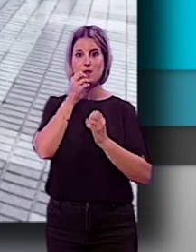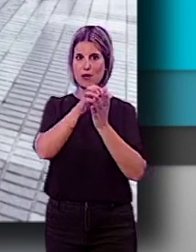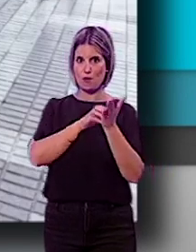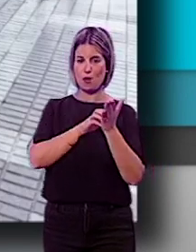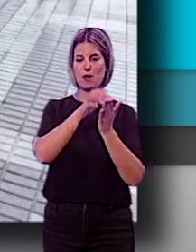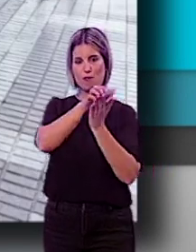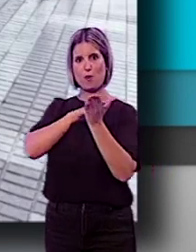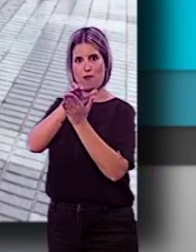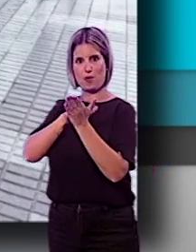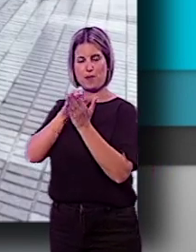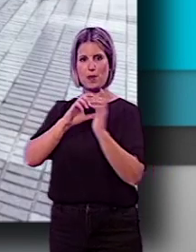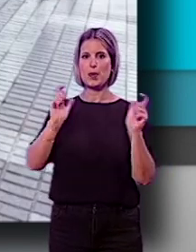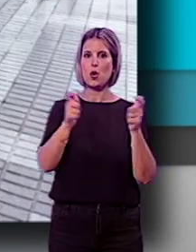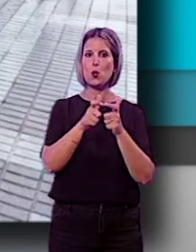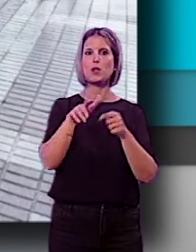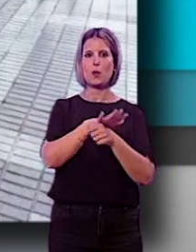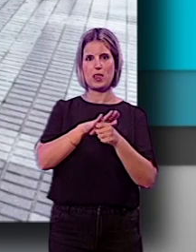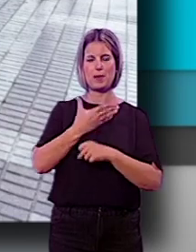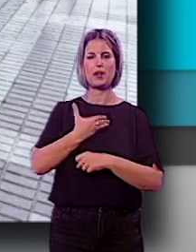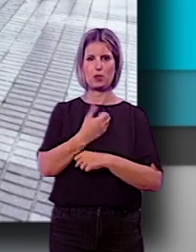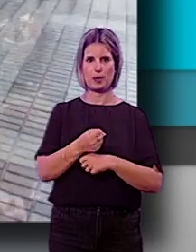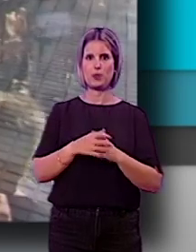en las diferentes juntas municipales de distrito.